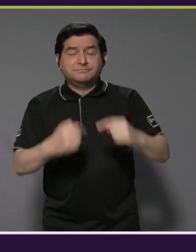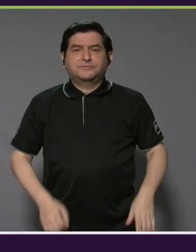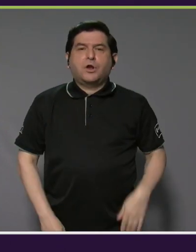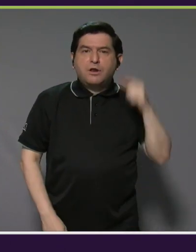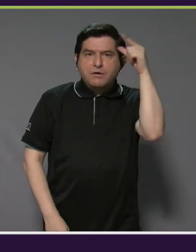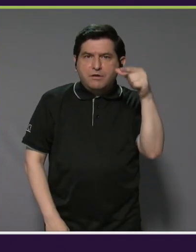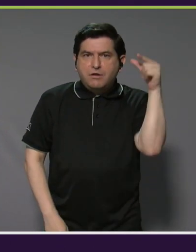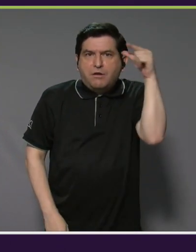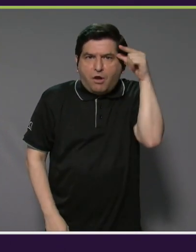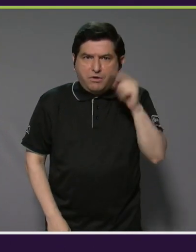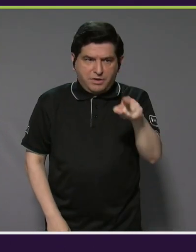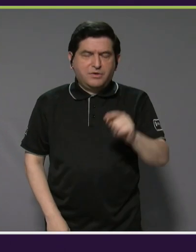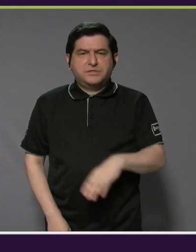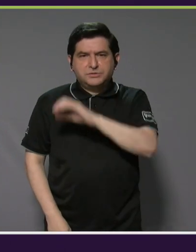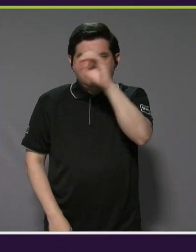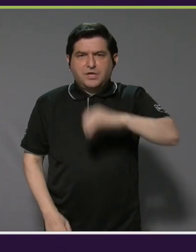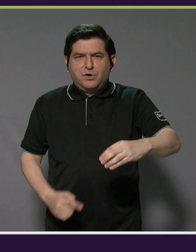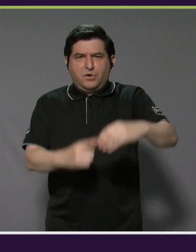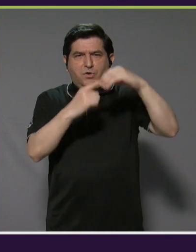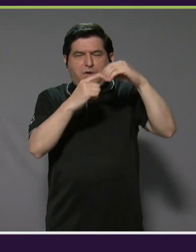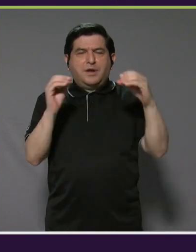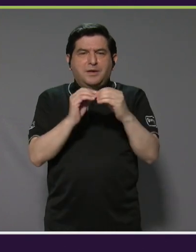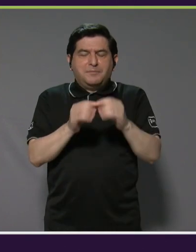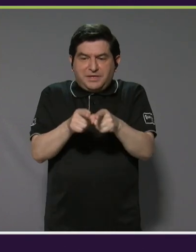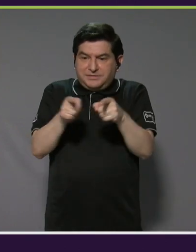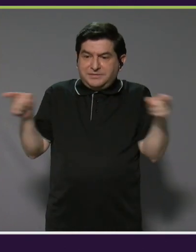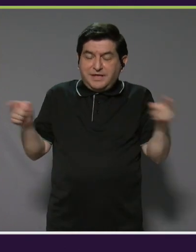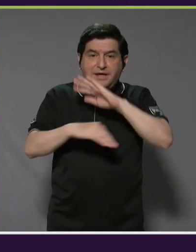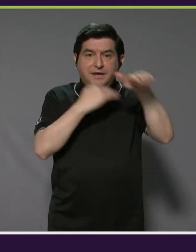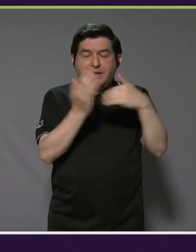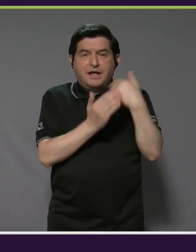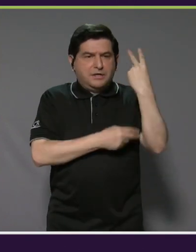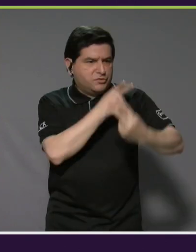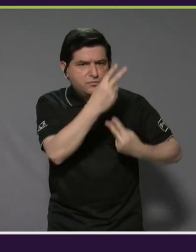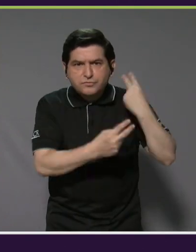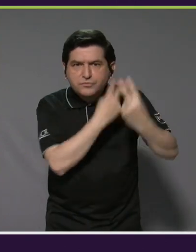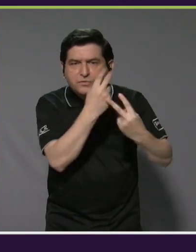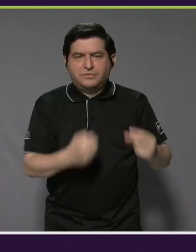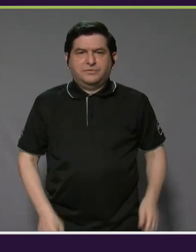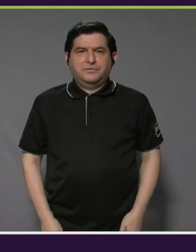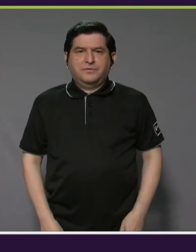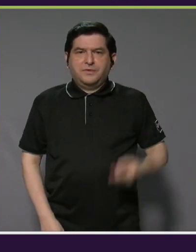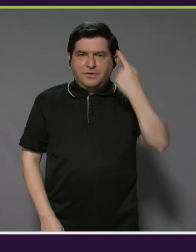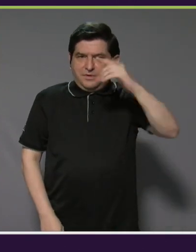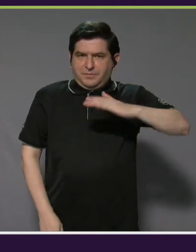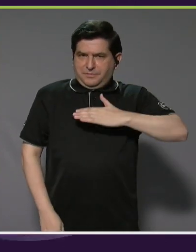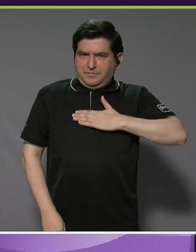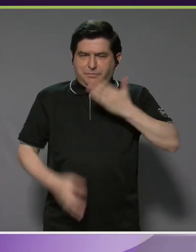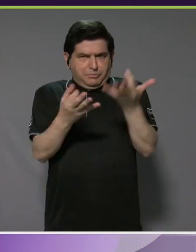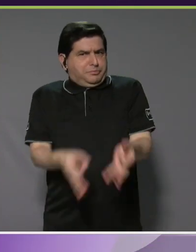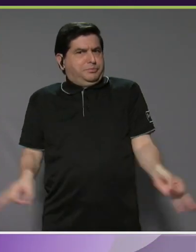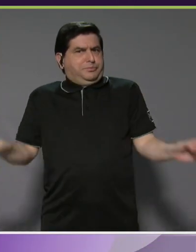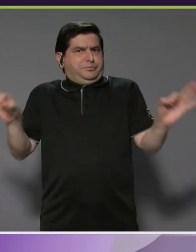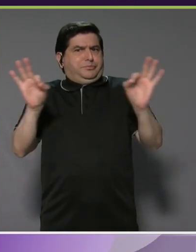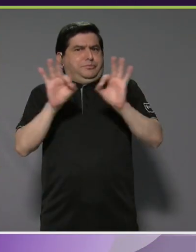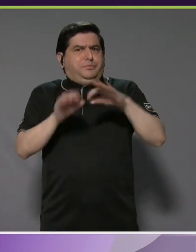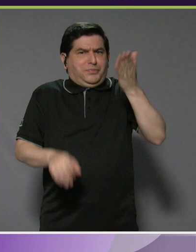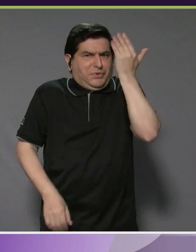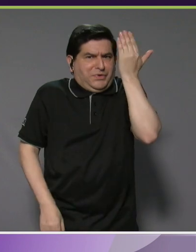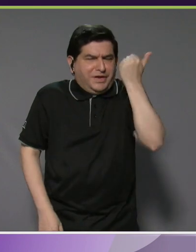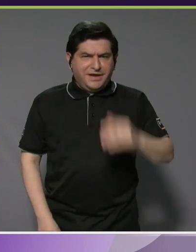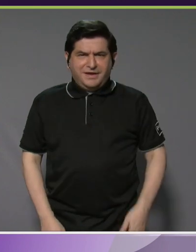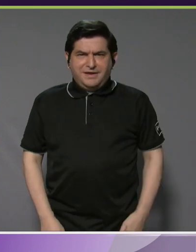Obviamente, esta es la ola élite más larga del tour. Bueno, para mí es súper importante porque